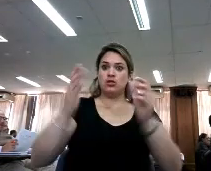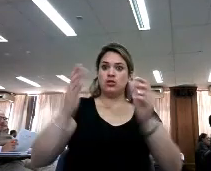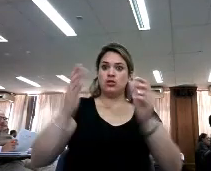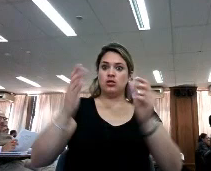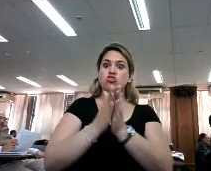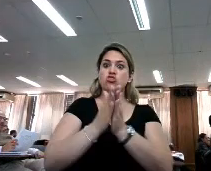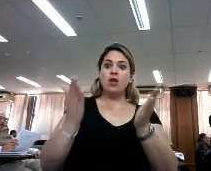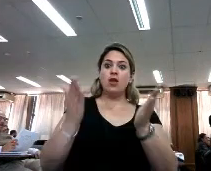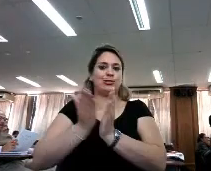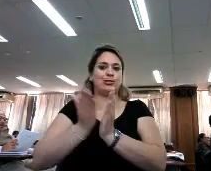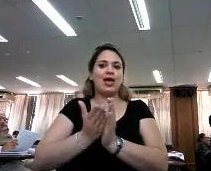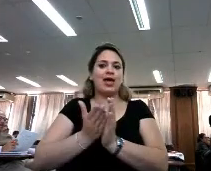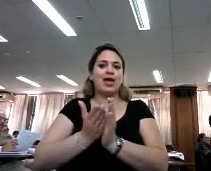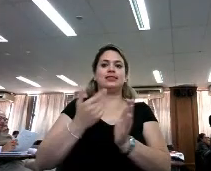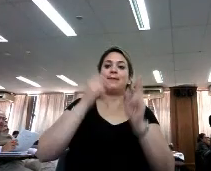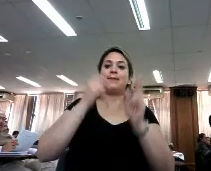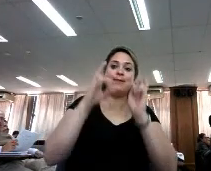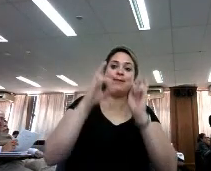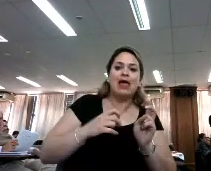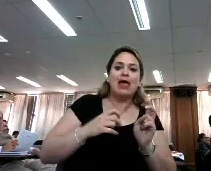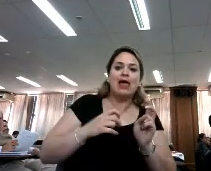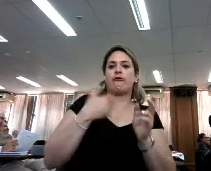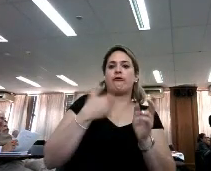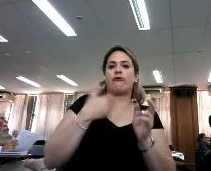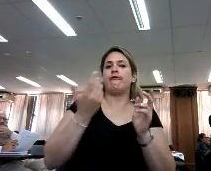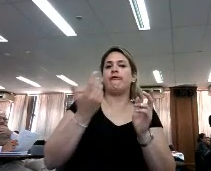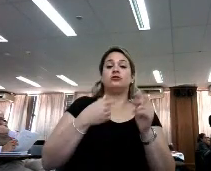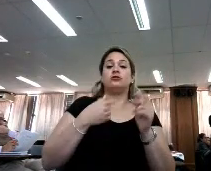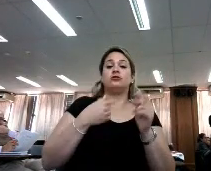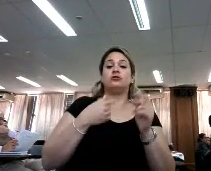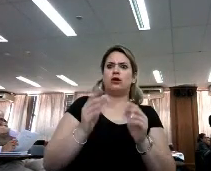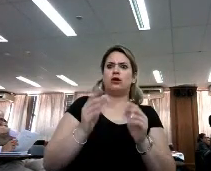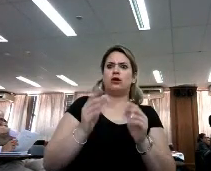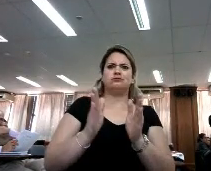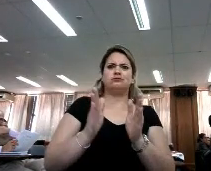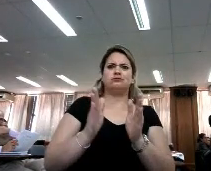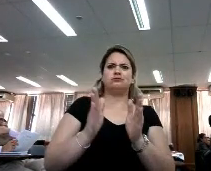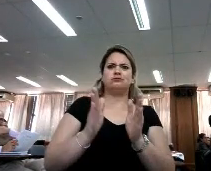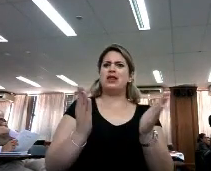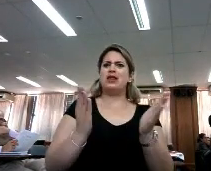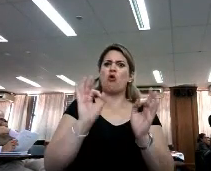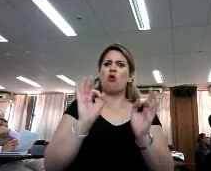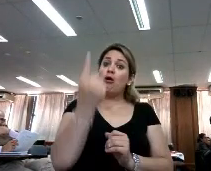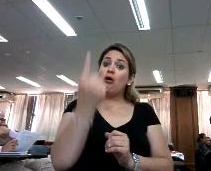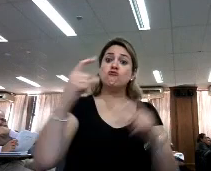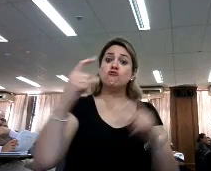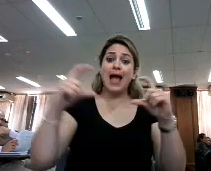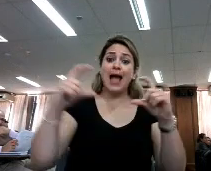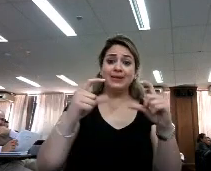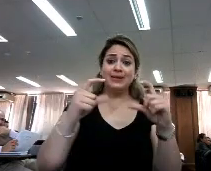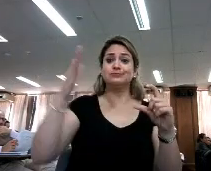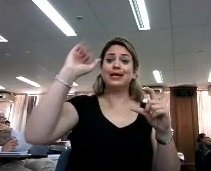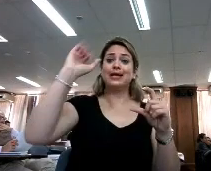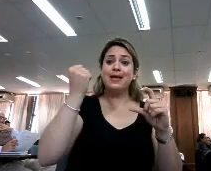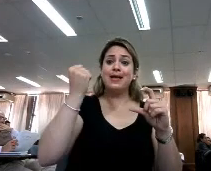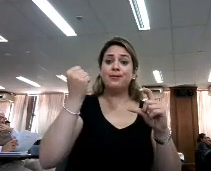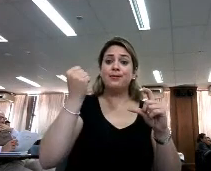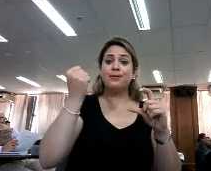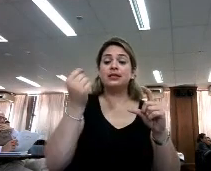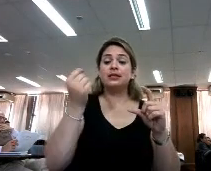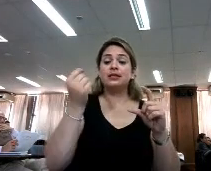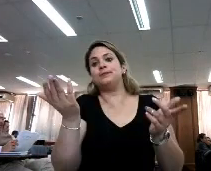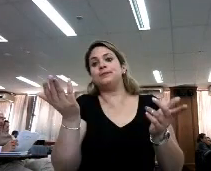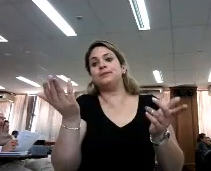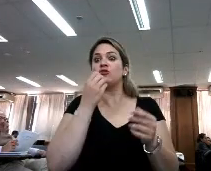el estudiante para el investigador o para la institución que tener que comprar todo un libro cuando se ve que por ejemplo hay un capítulo específico que es el que más se utiliza